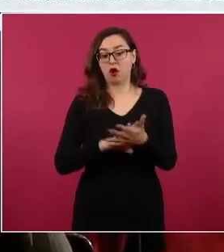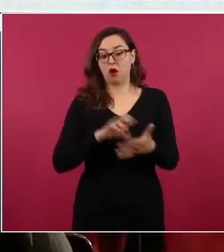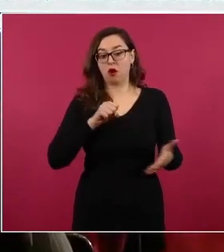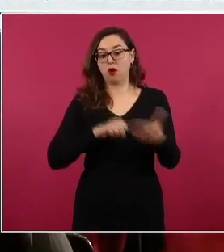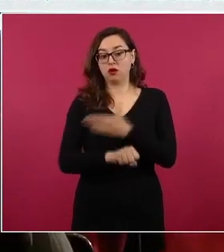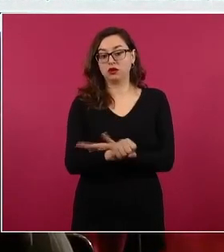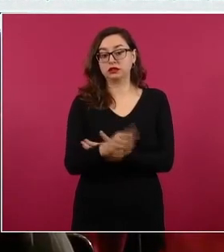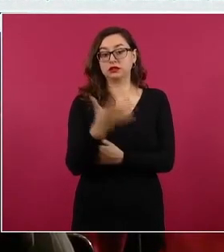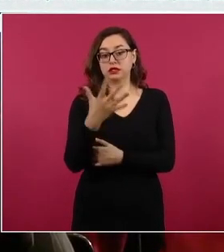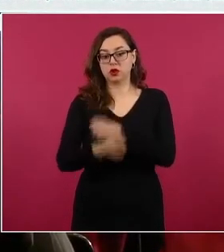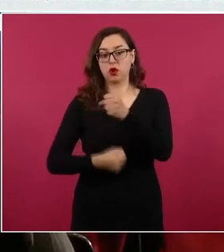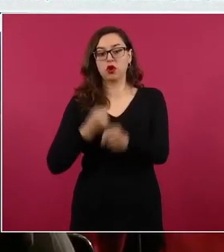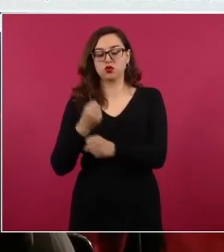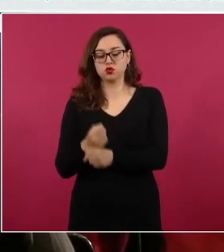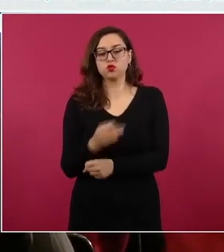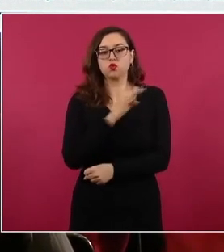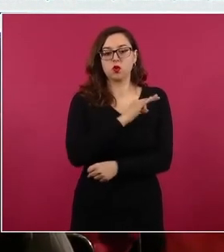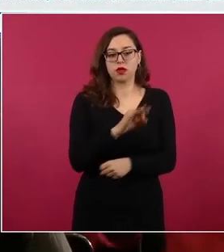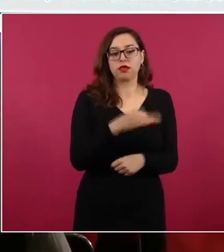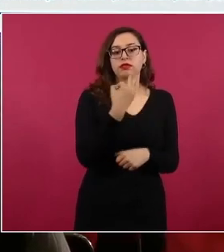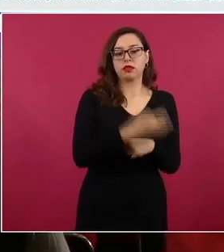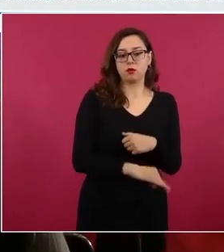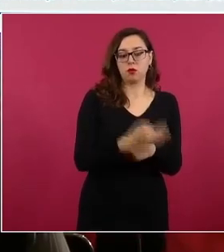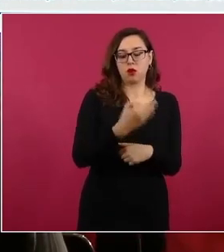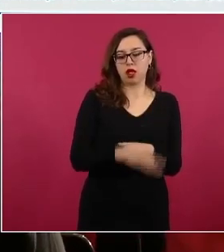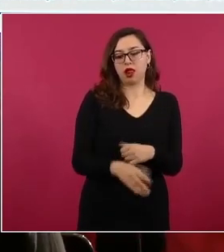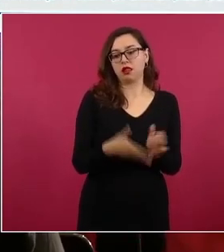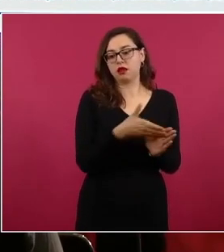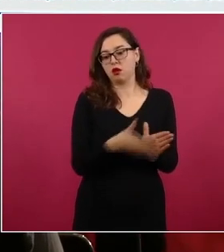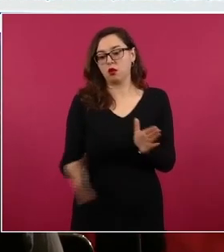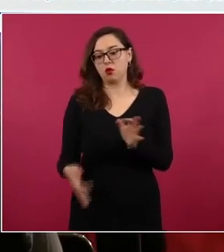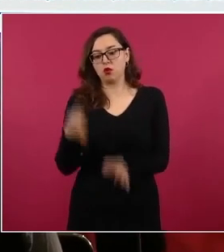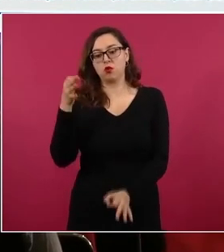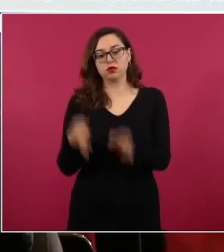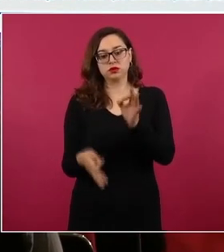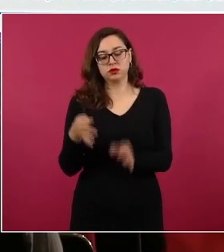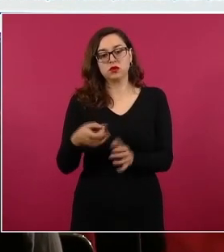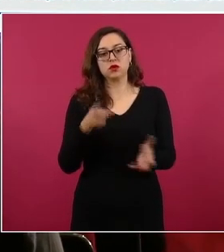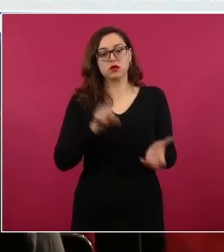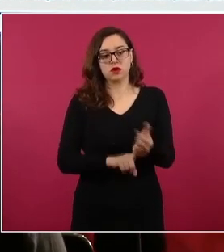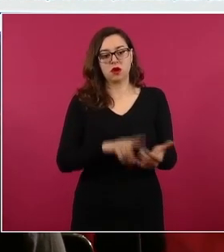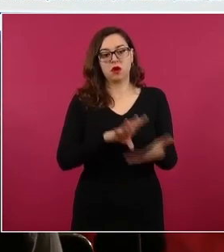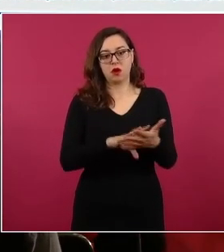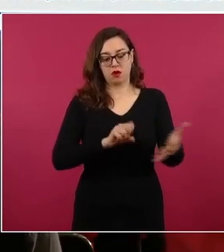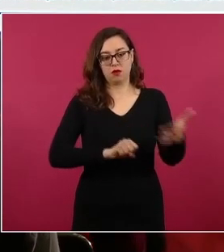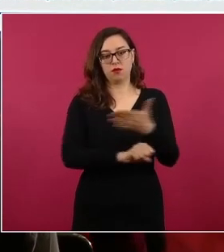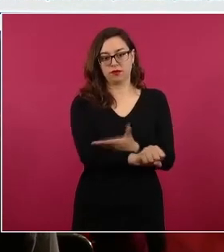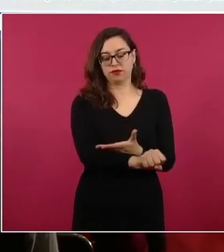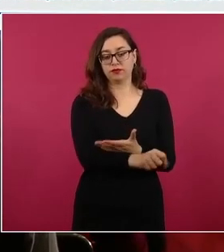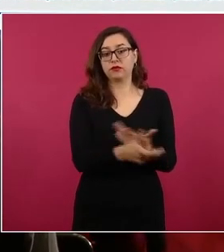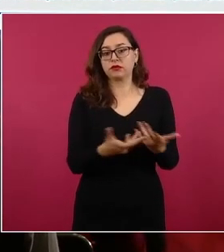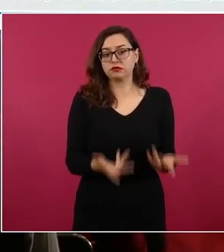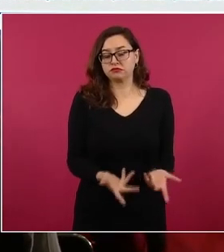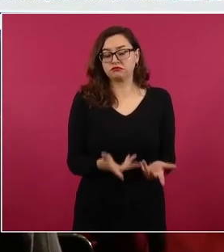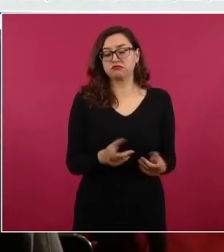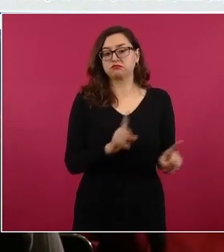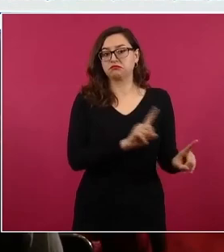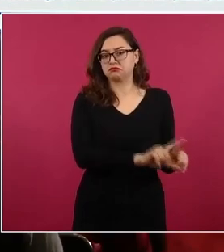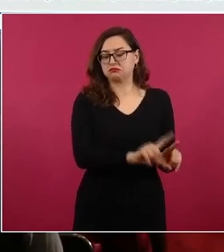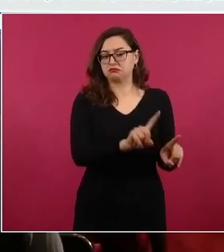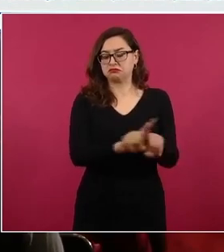se incluyó esta figura en diferentes modalidades relativa a diversos delitos.